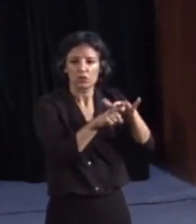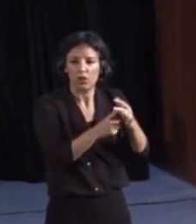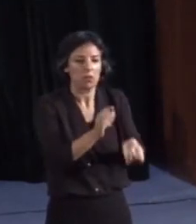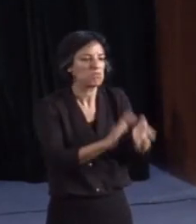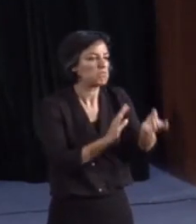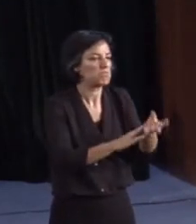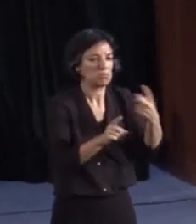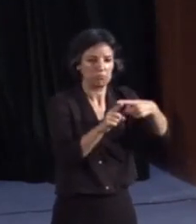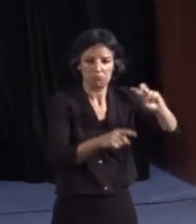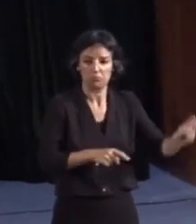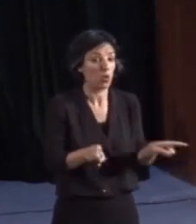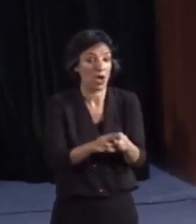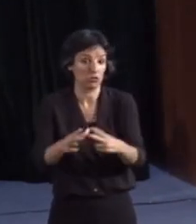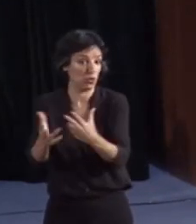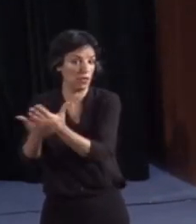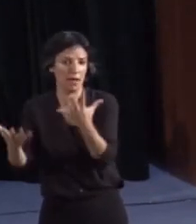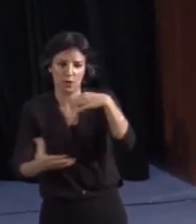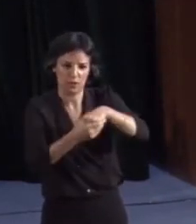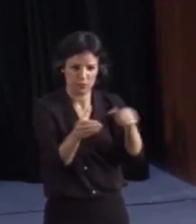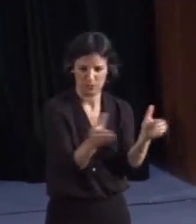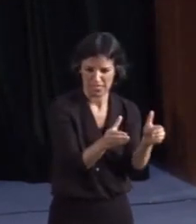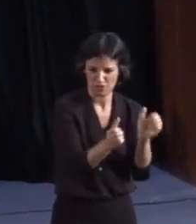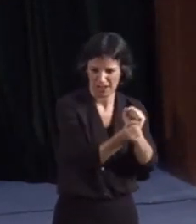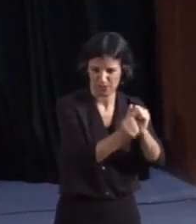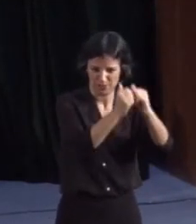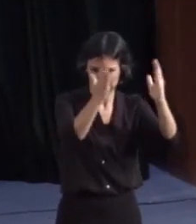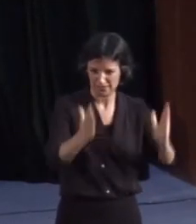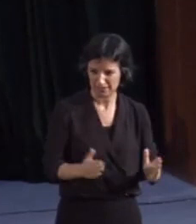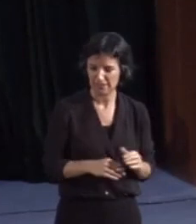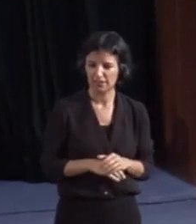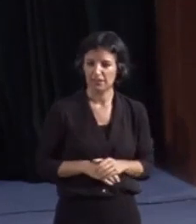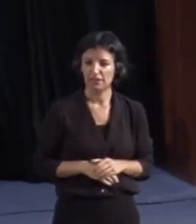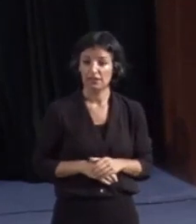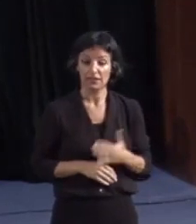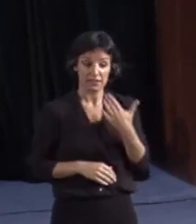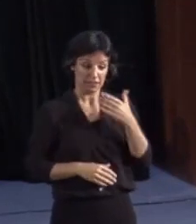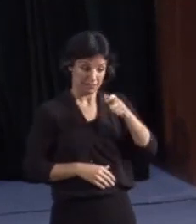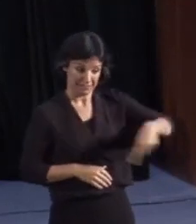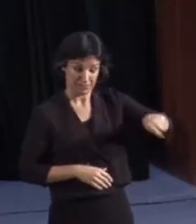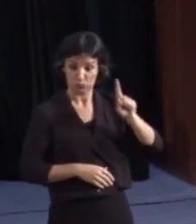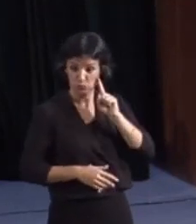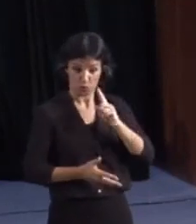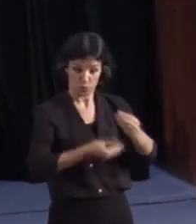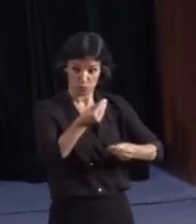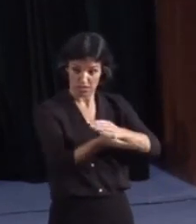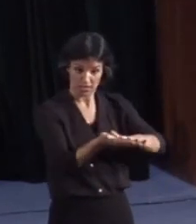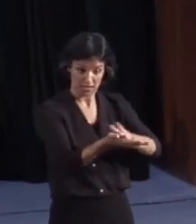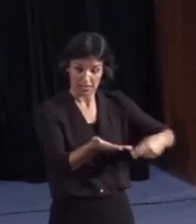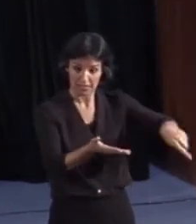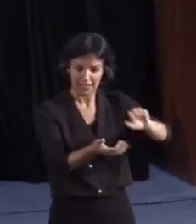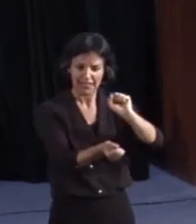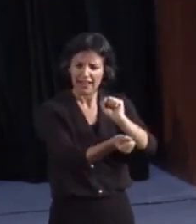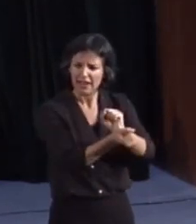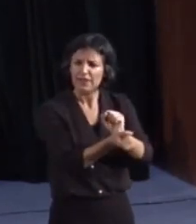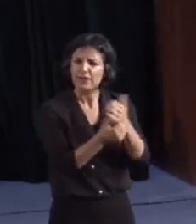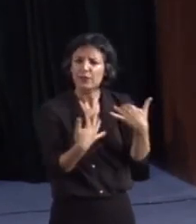normalizada. Y en aquellos espacios en los que los usuarios de las lenguas de signos se encuentran sometidos a